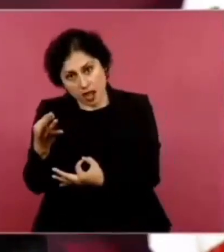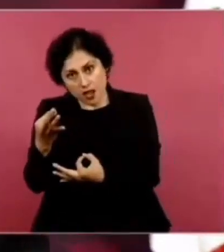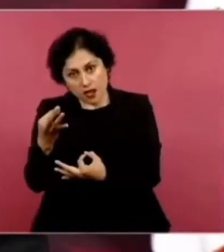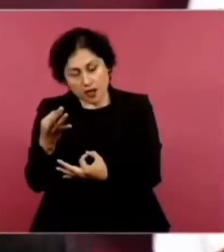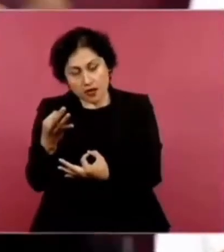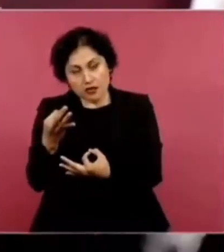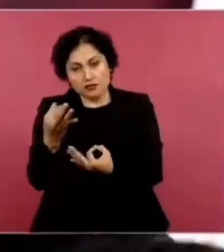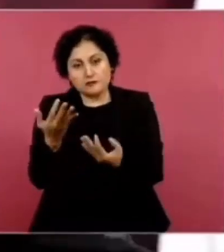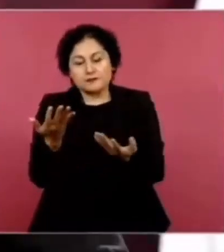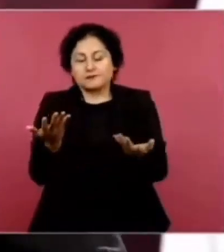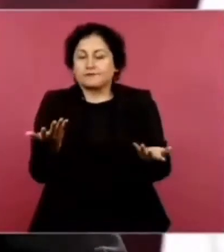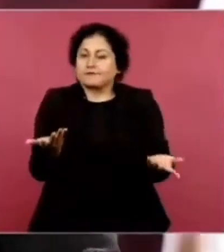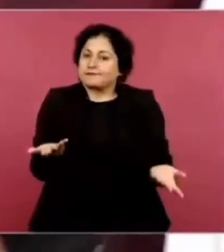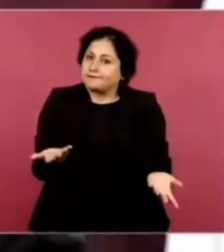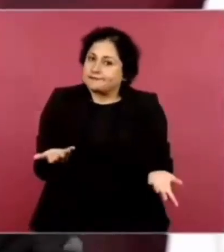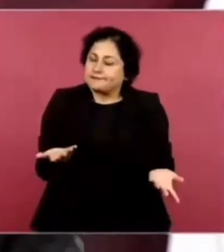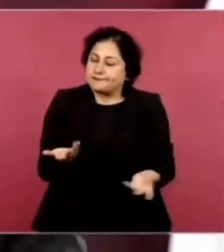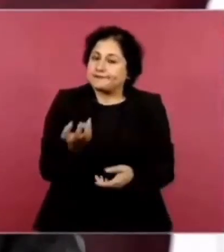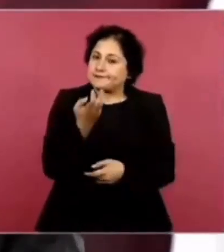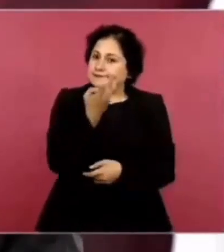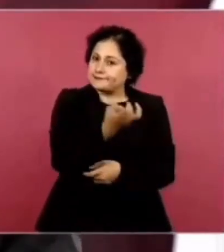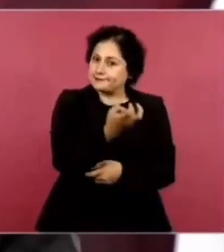Porque el riesgo es lo que le hacen.